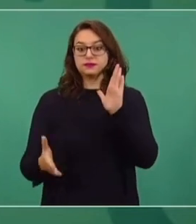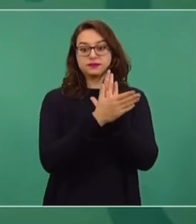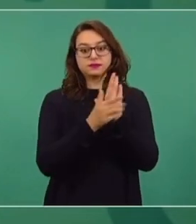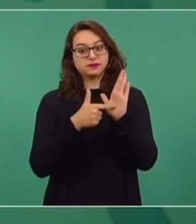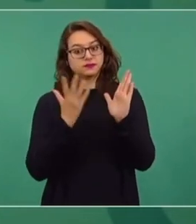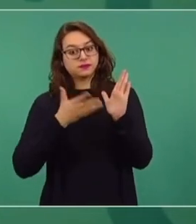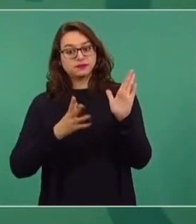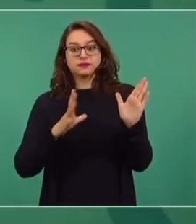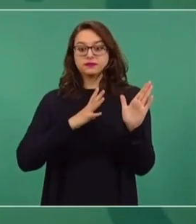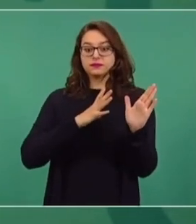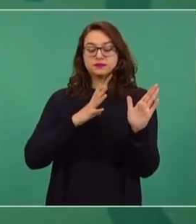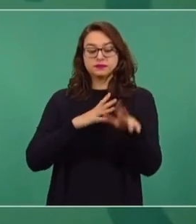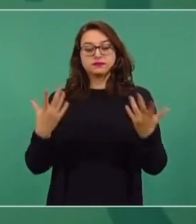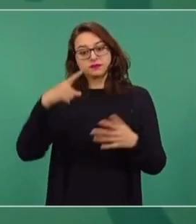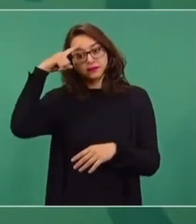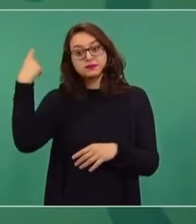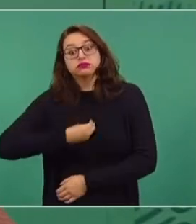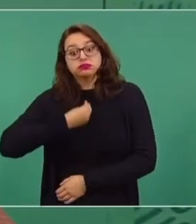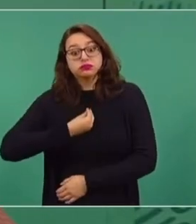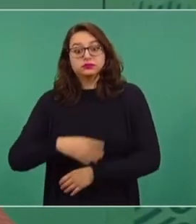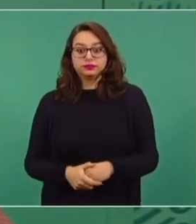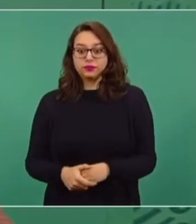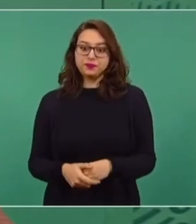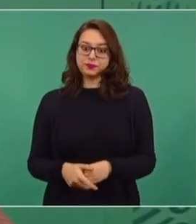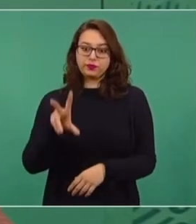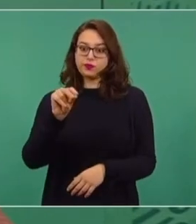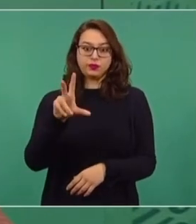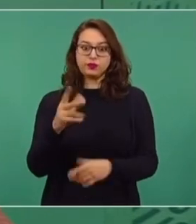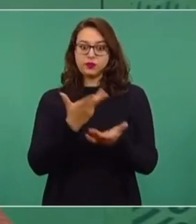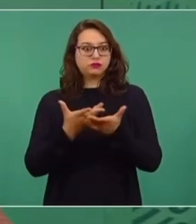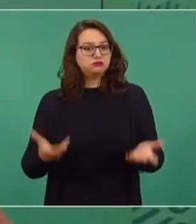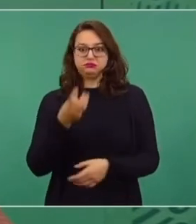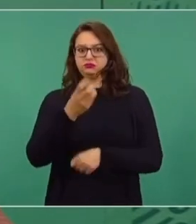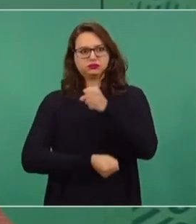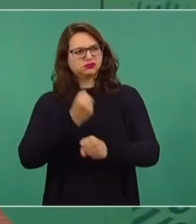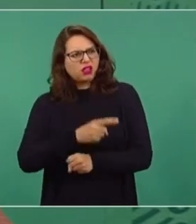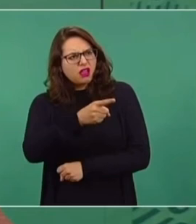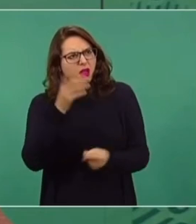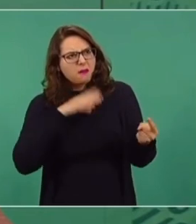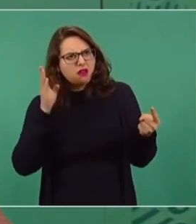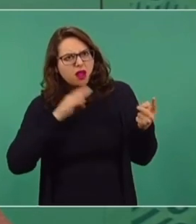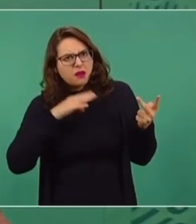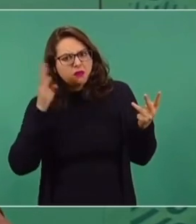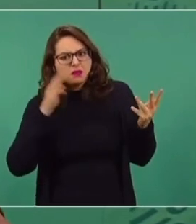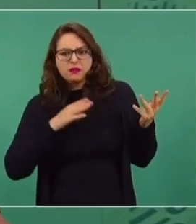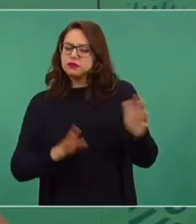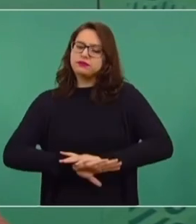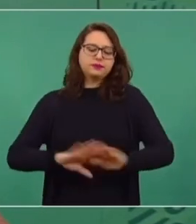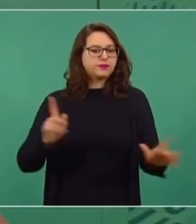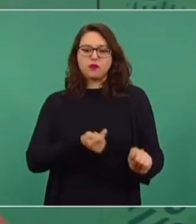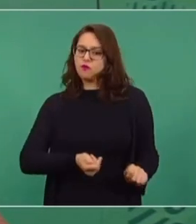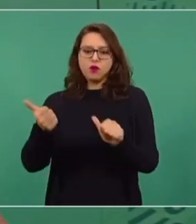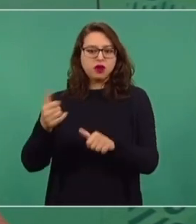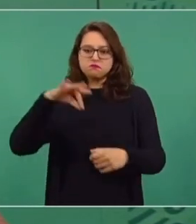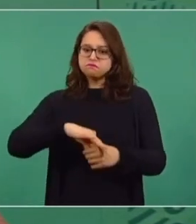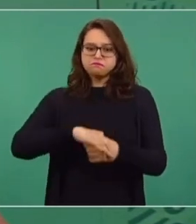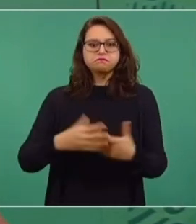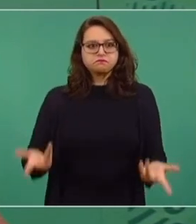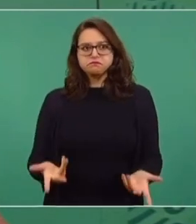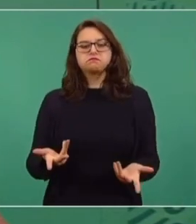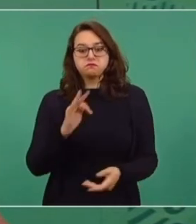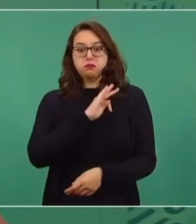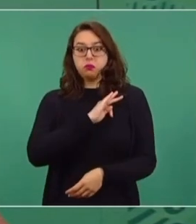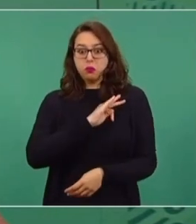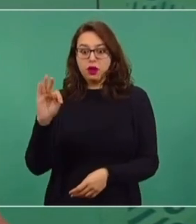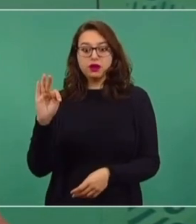establecido el mecanismo para la revocación del mandato. La revocación del mandato es a la mitad del sexenio. Si está